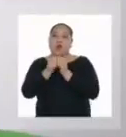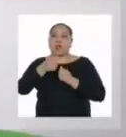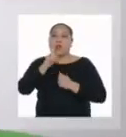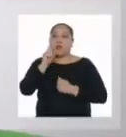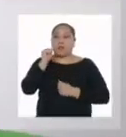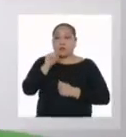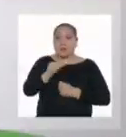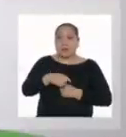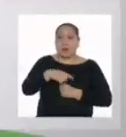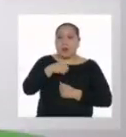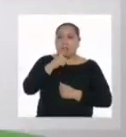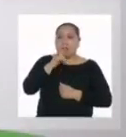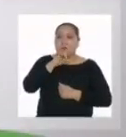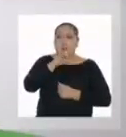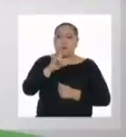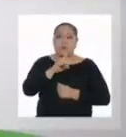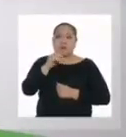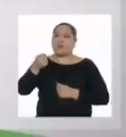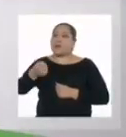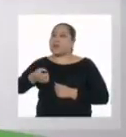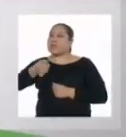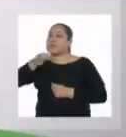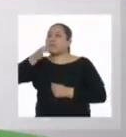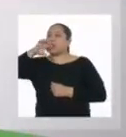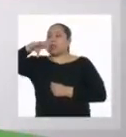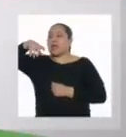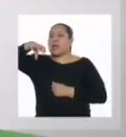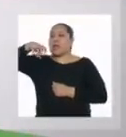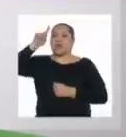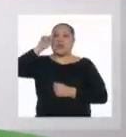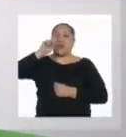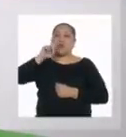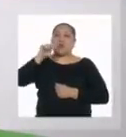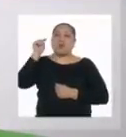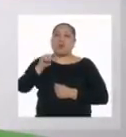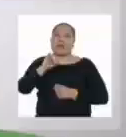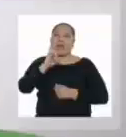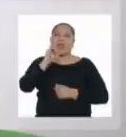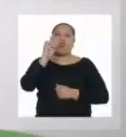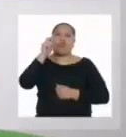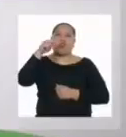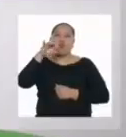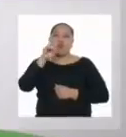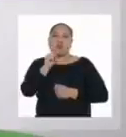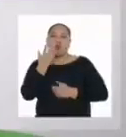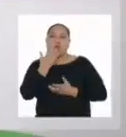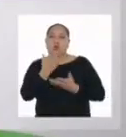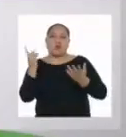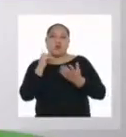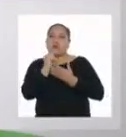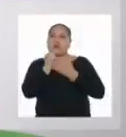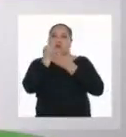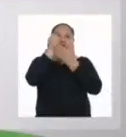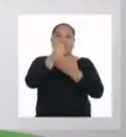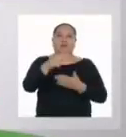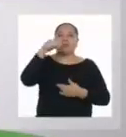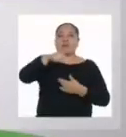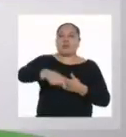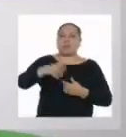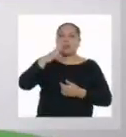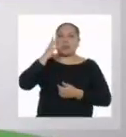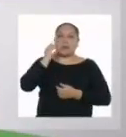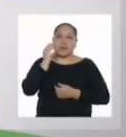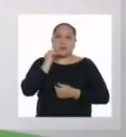el agua que se ha utilizado no es de caño, porque puede tener ciertos viones o partículas que no van a ayudar en esta